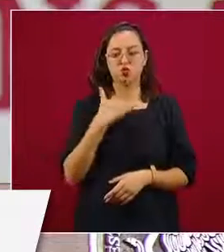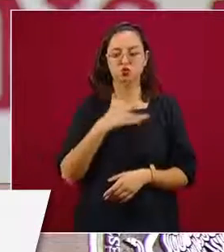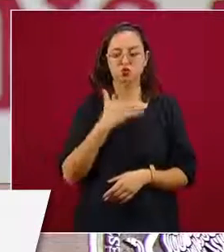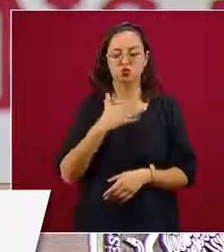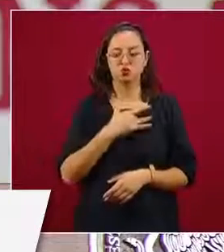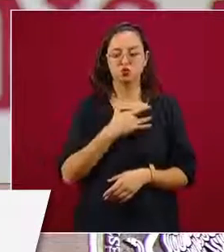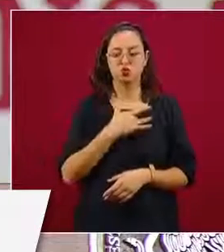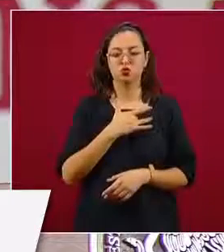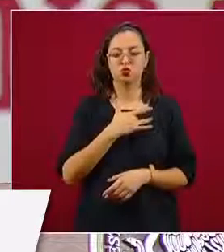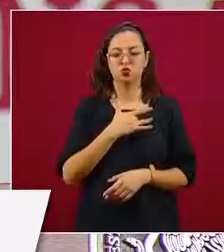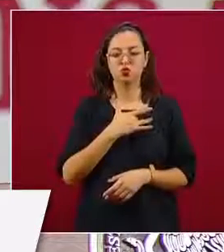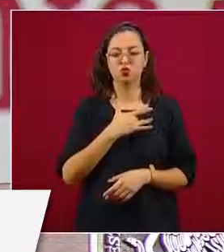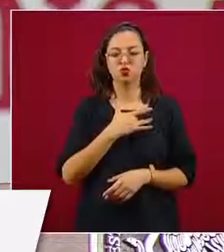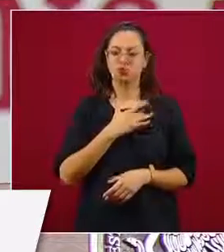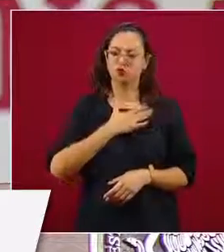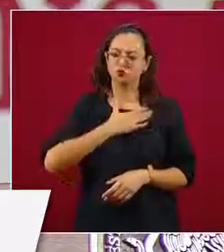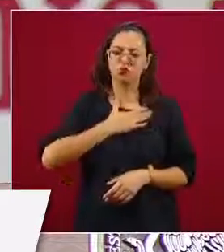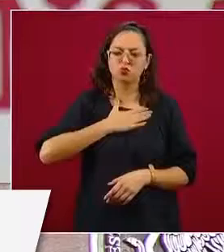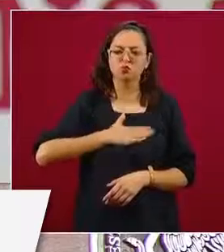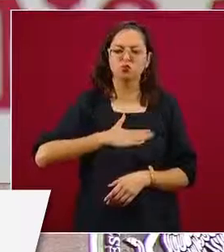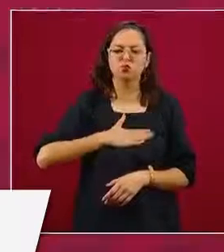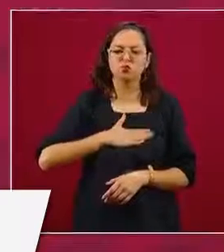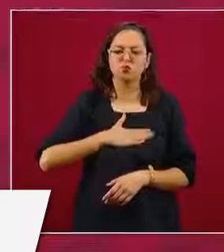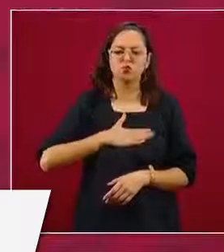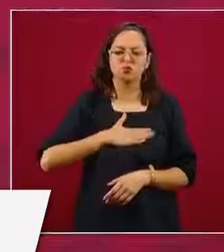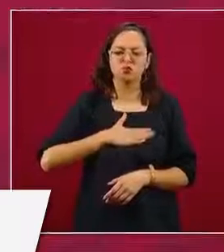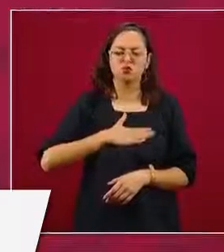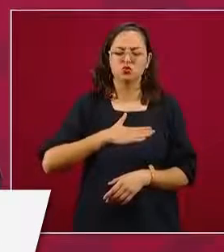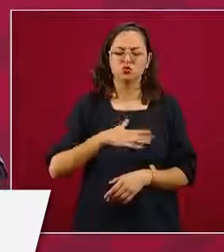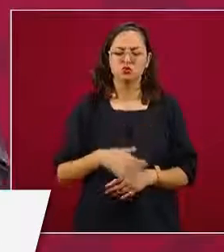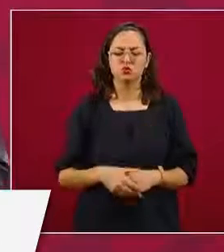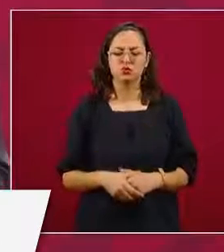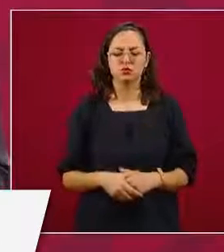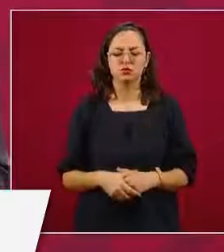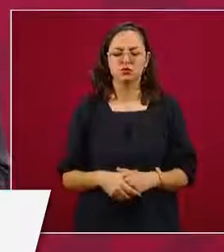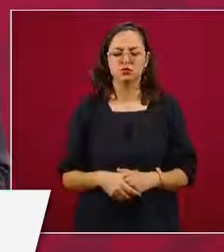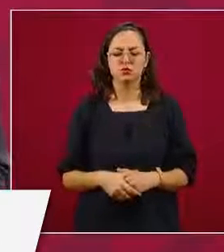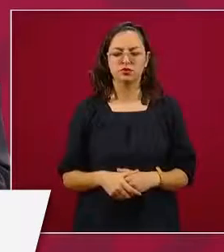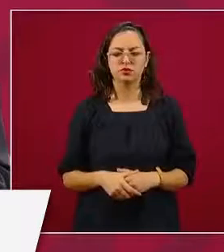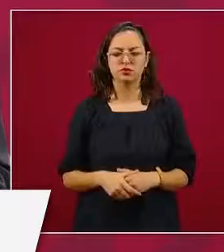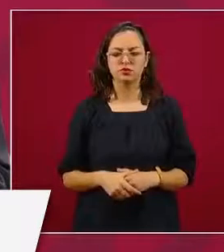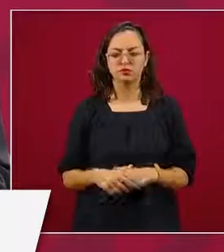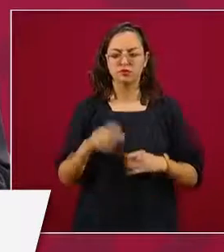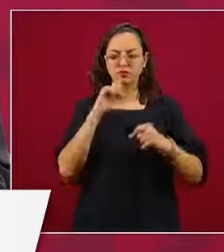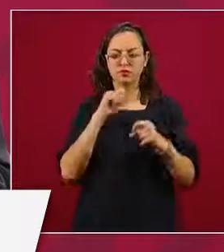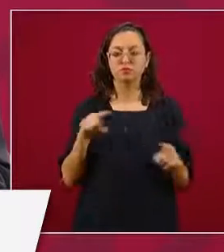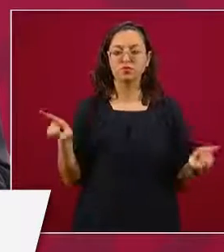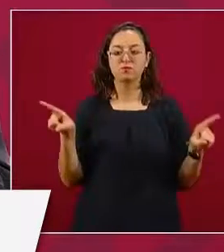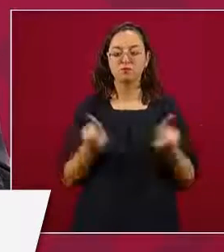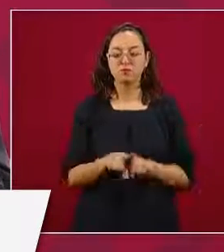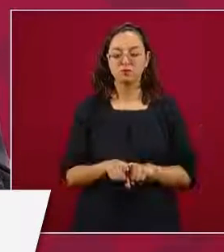justos o de acuerdo a lo que